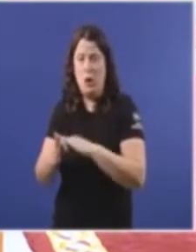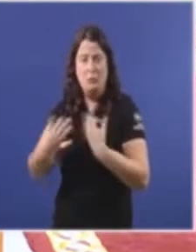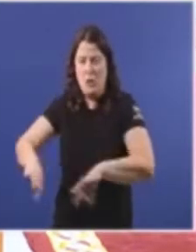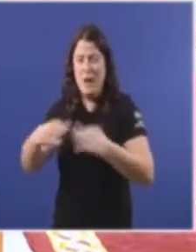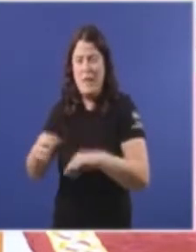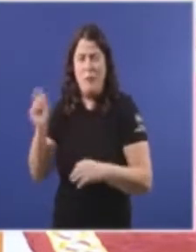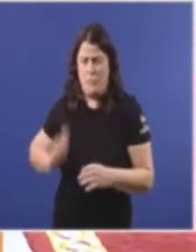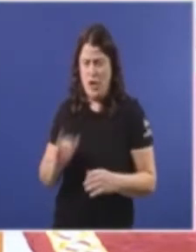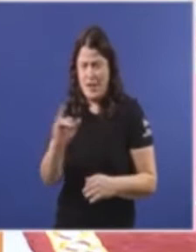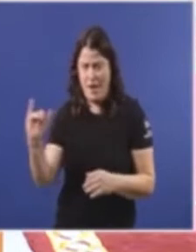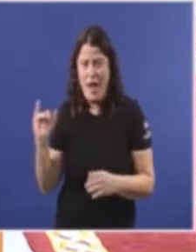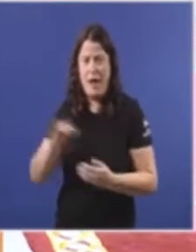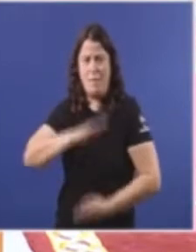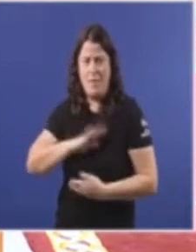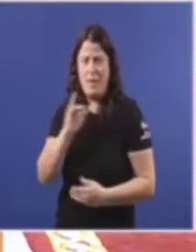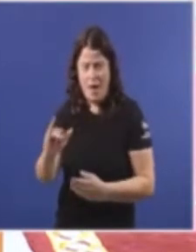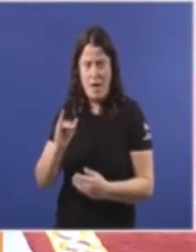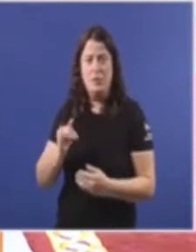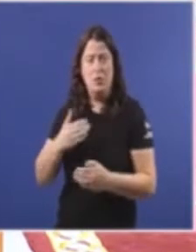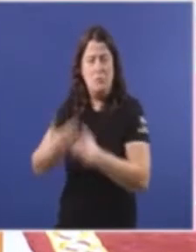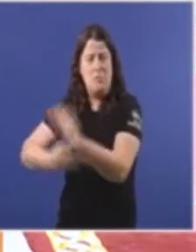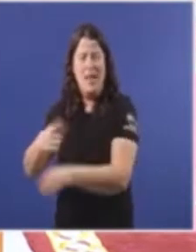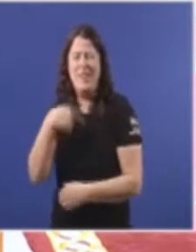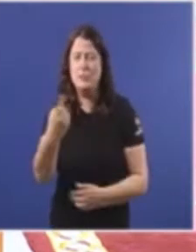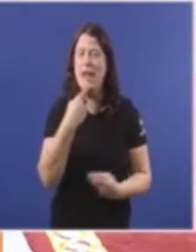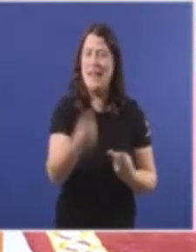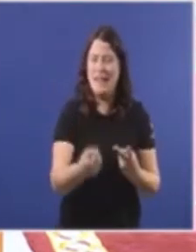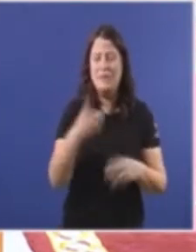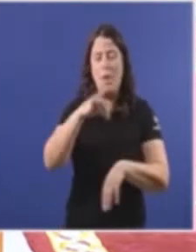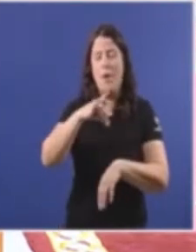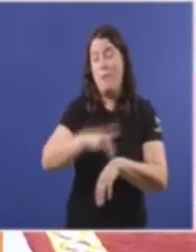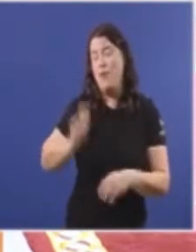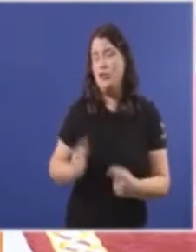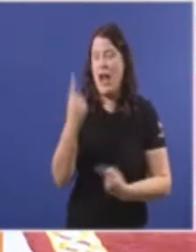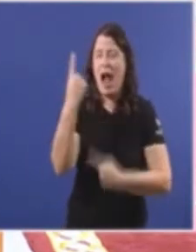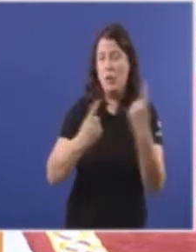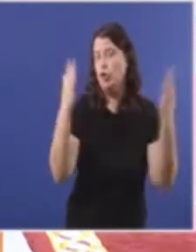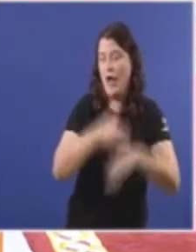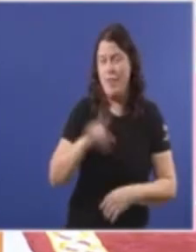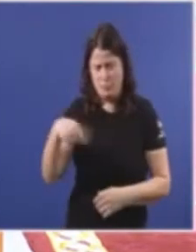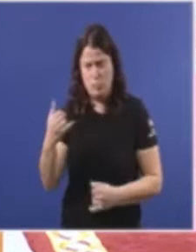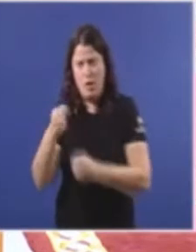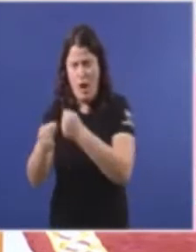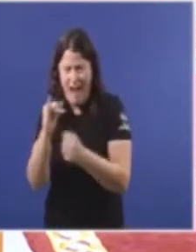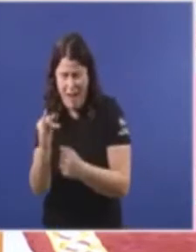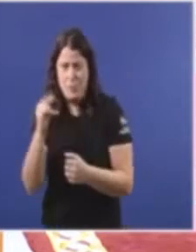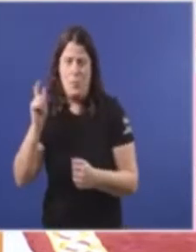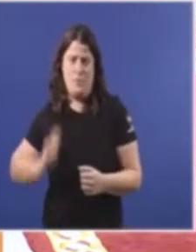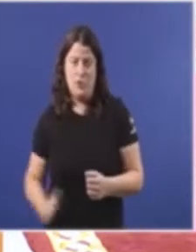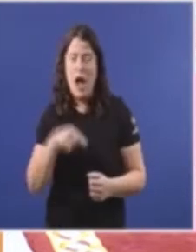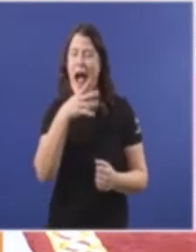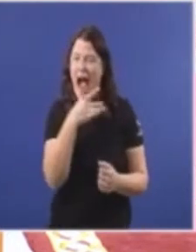profesionalidade E con capacidade Despois Inhalaban Que entón Había profesionais E logo Apareceron Os profesionais Agora vostedes Están